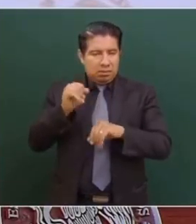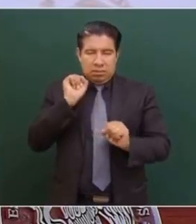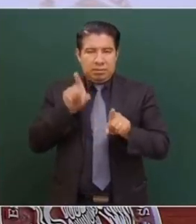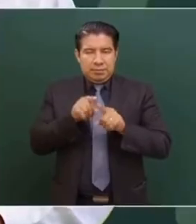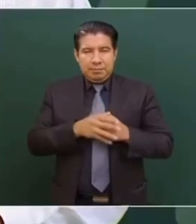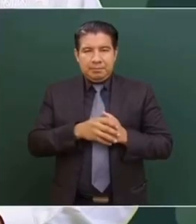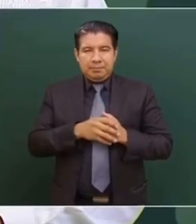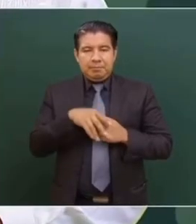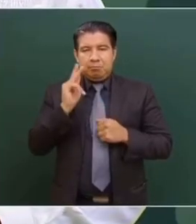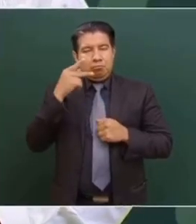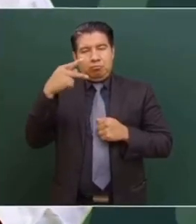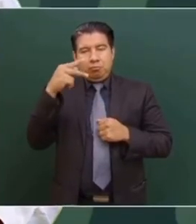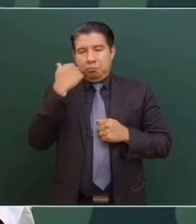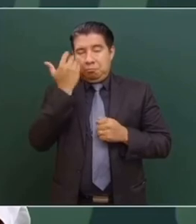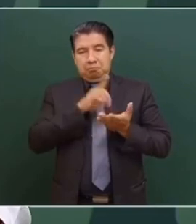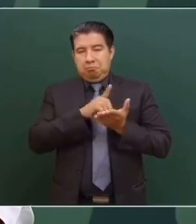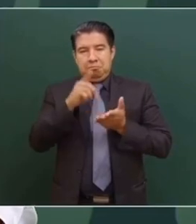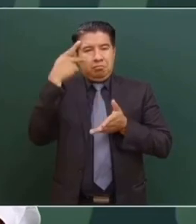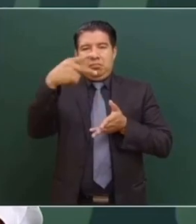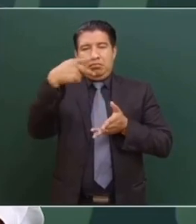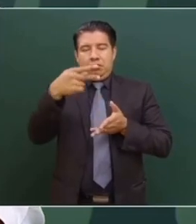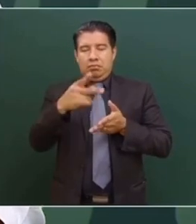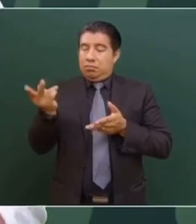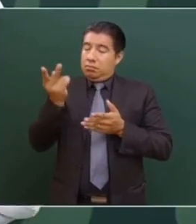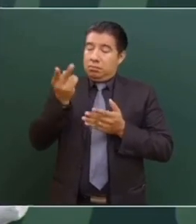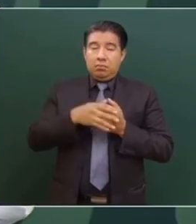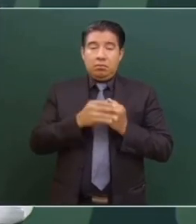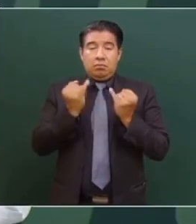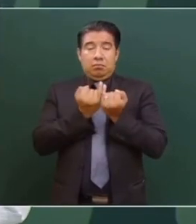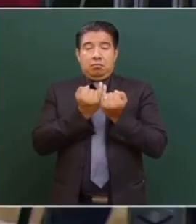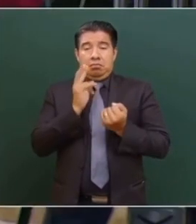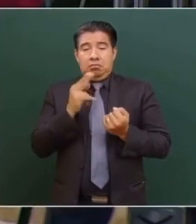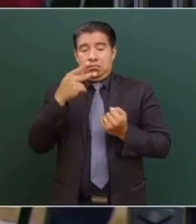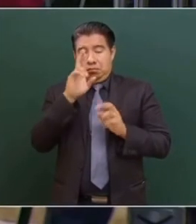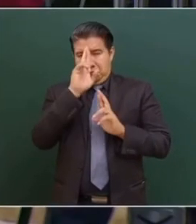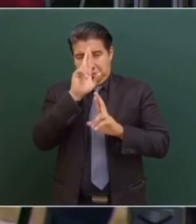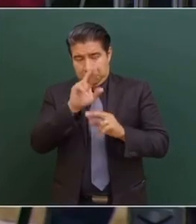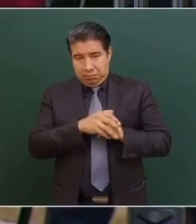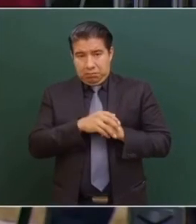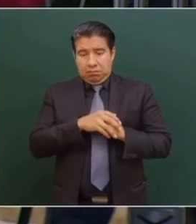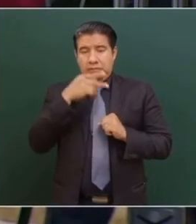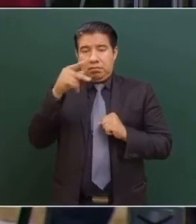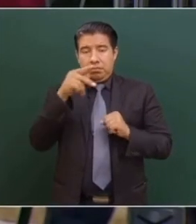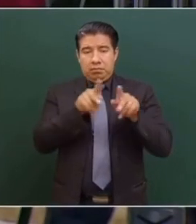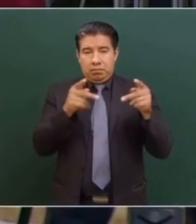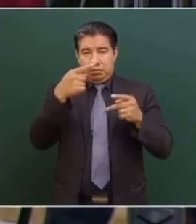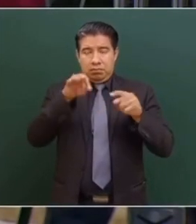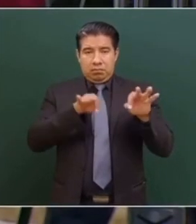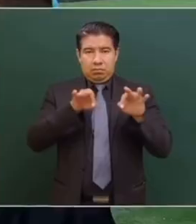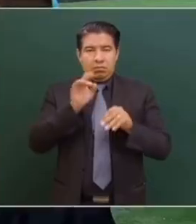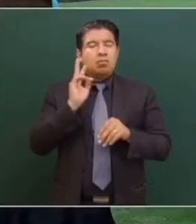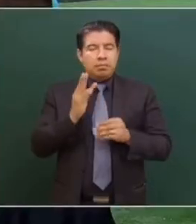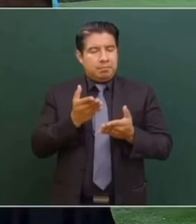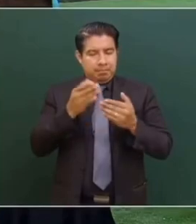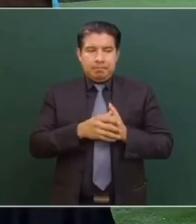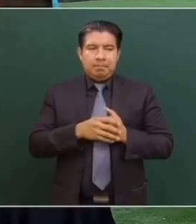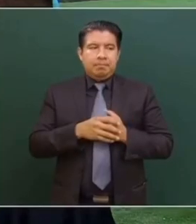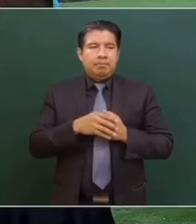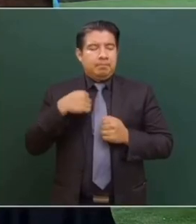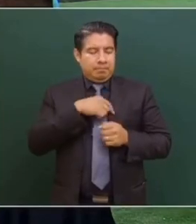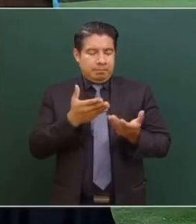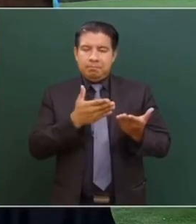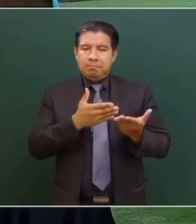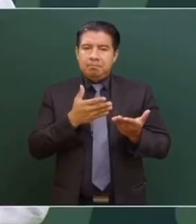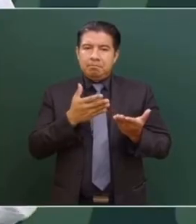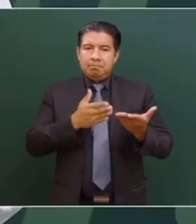tienes todo el derecho a preguntar y además mereces todo nuestro respeto, inclusive tu periódico, porque nosotros